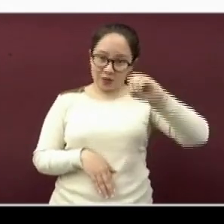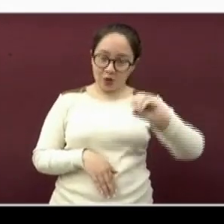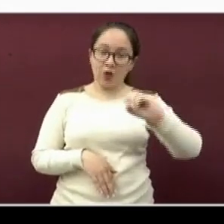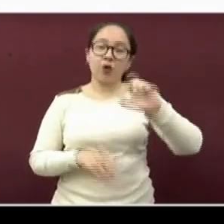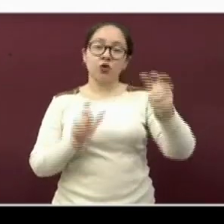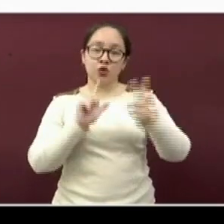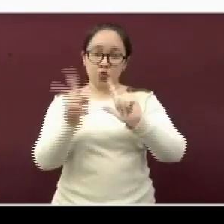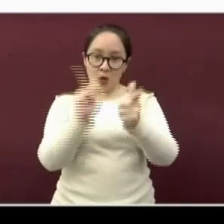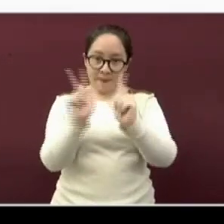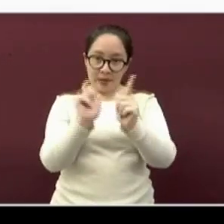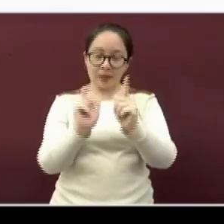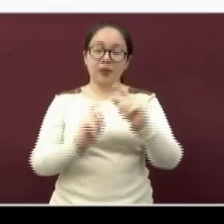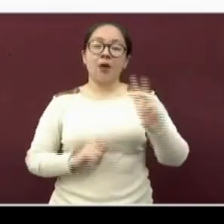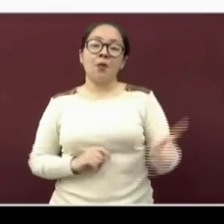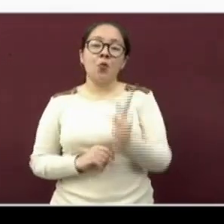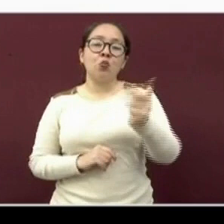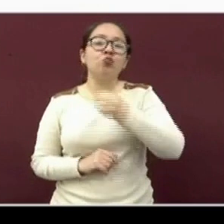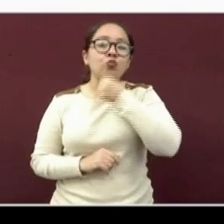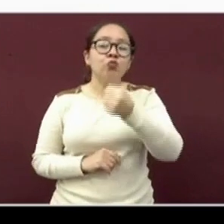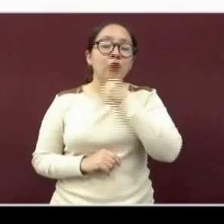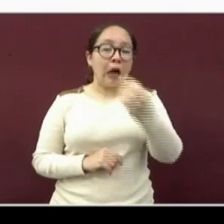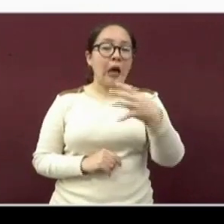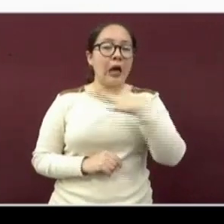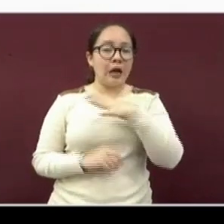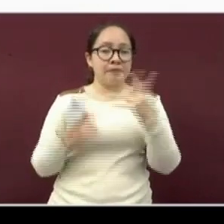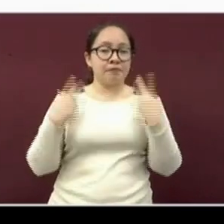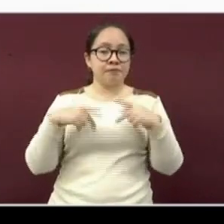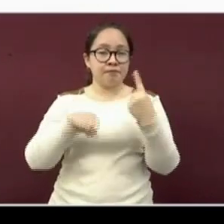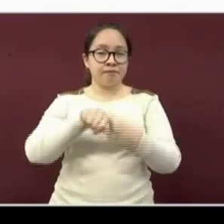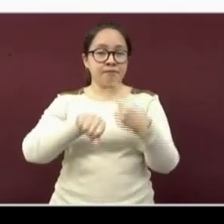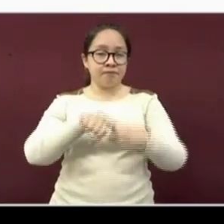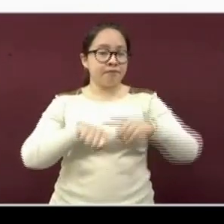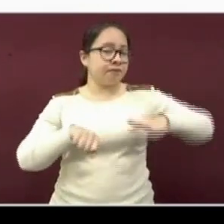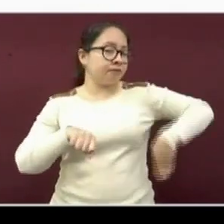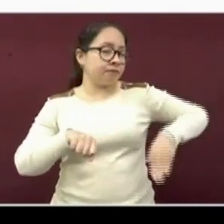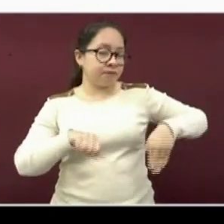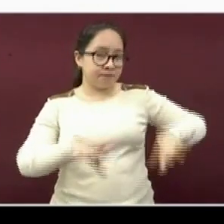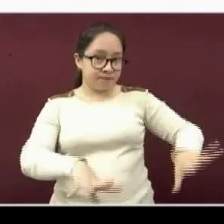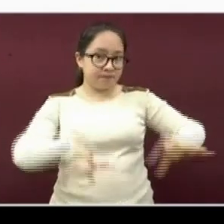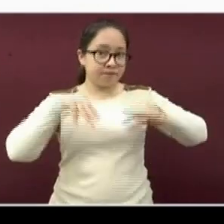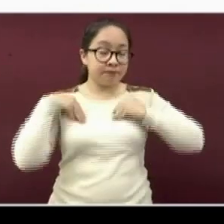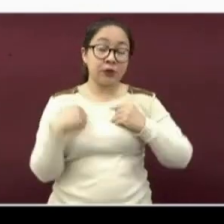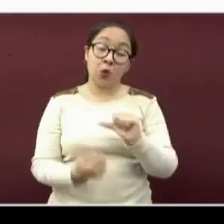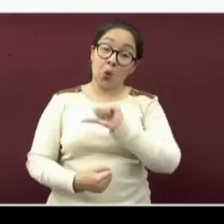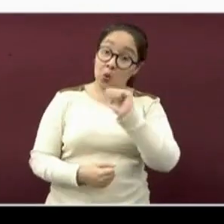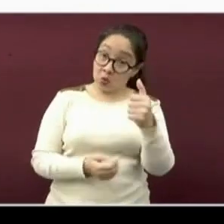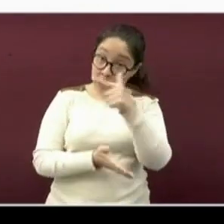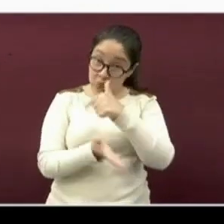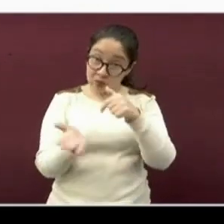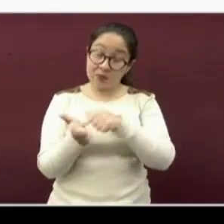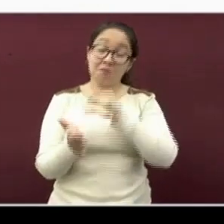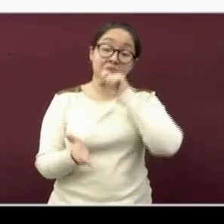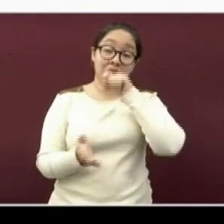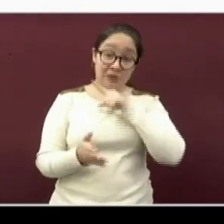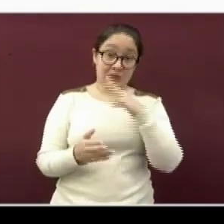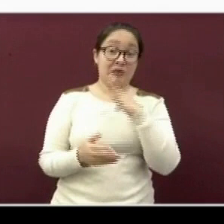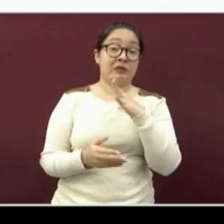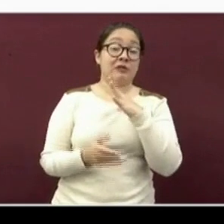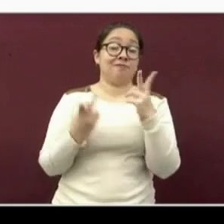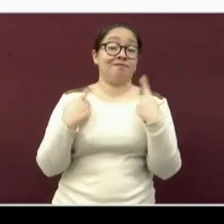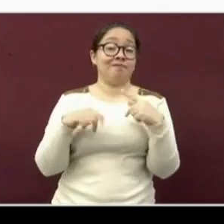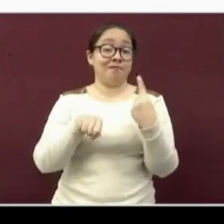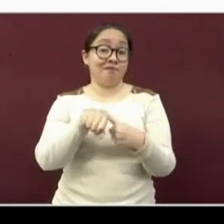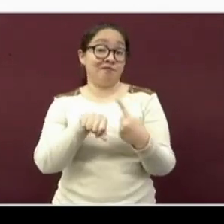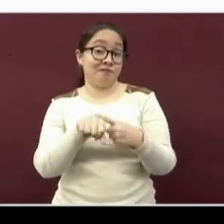y Pueblo Viejo tienen pacientes que recién enfermaron. Y otros municipios que de igual manera registran